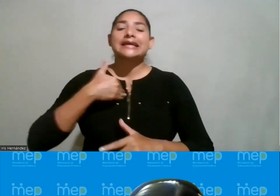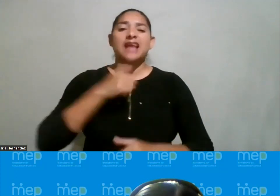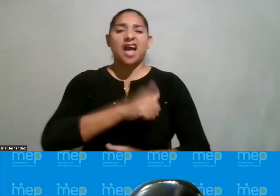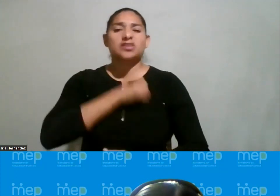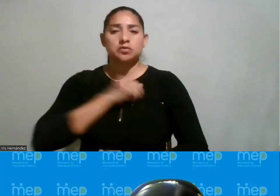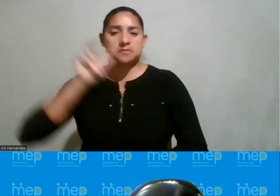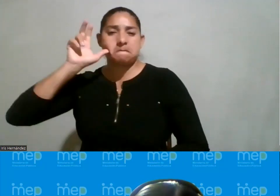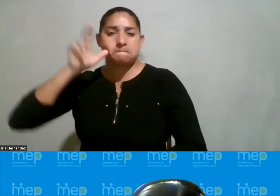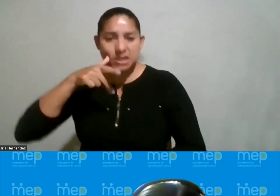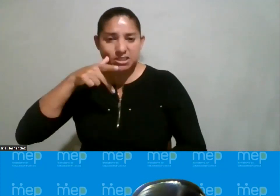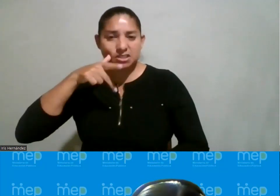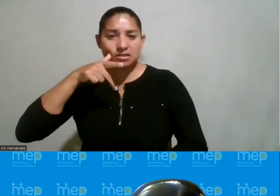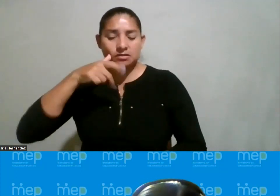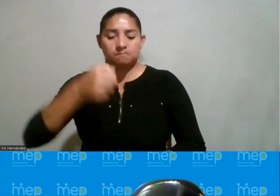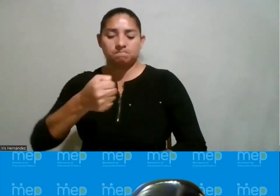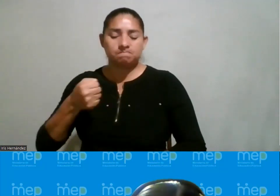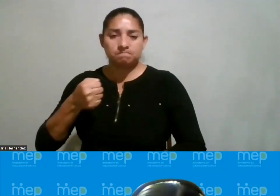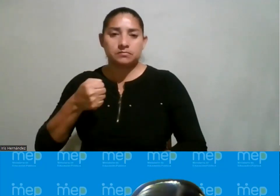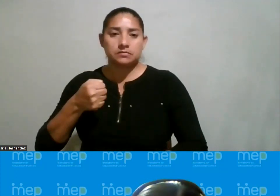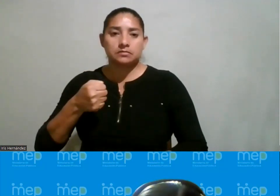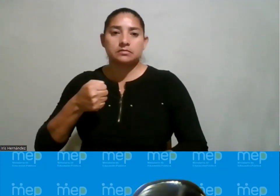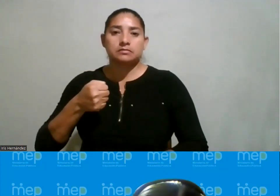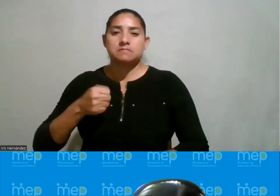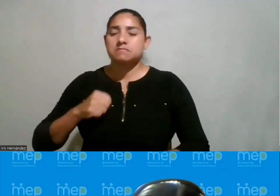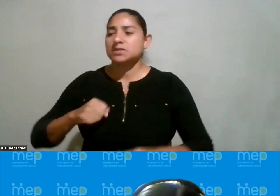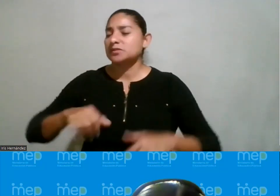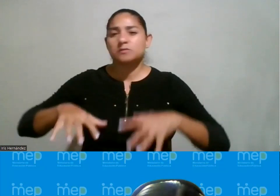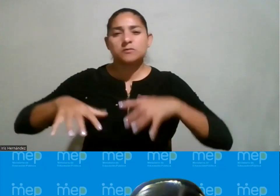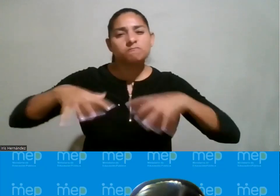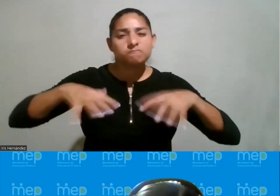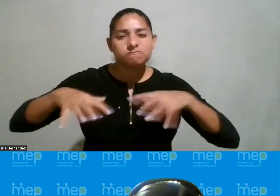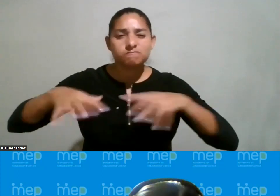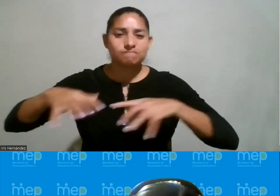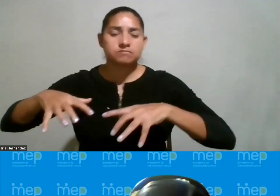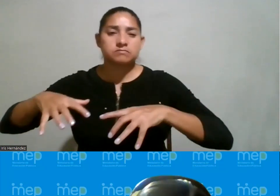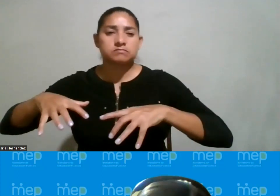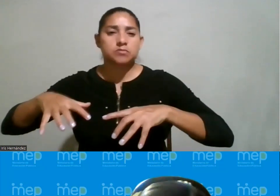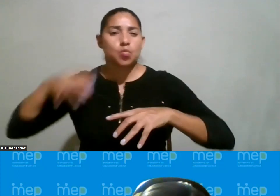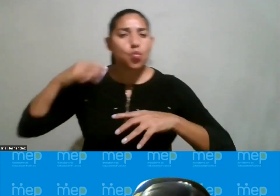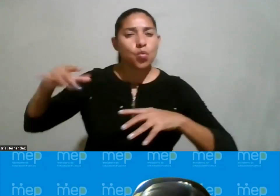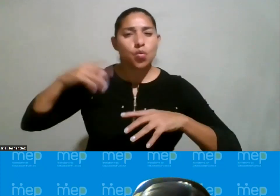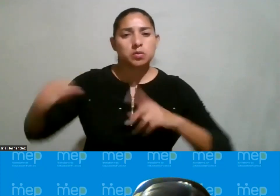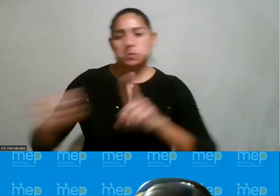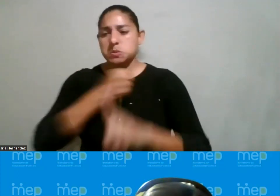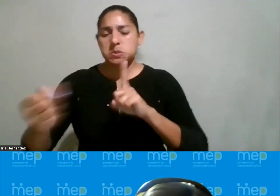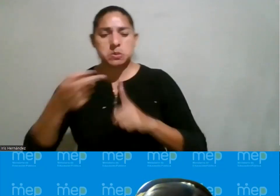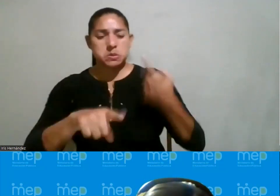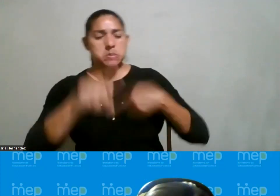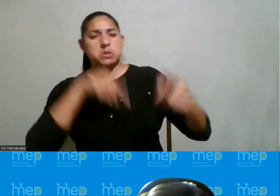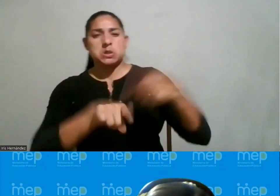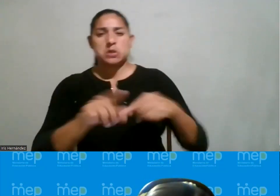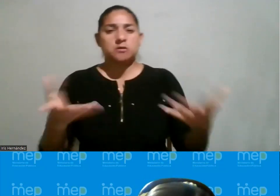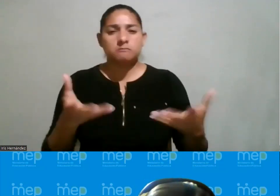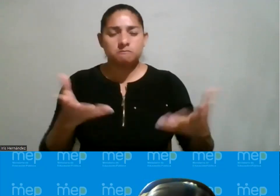machistas hacen demasiado río y son demasiado agresivas entonces